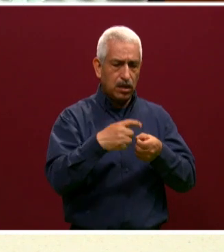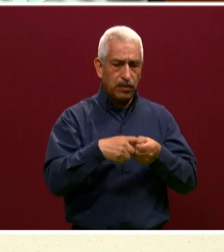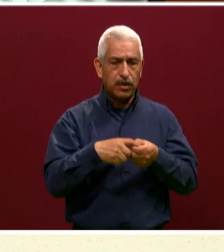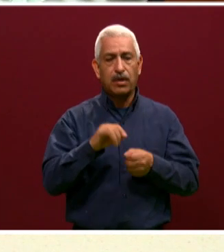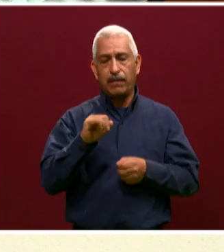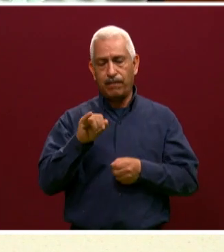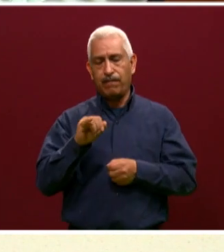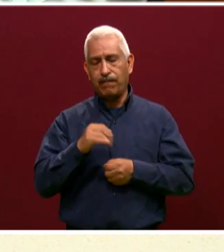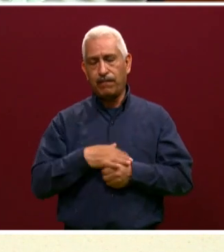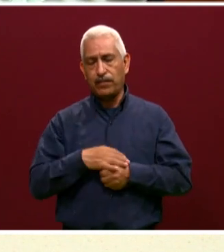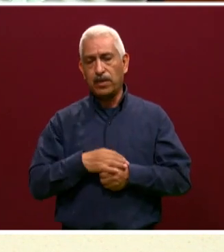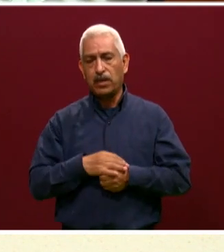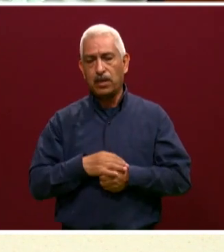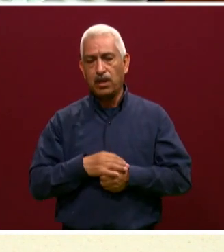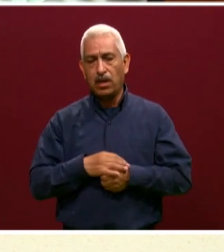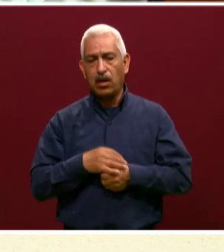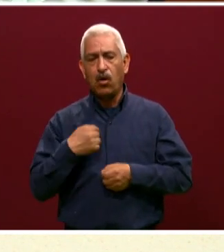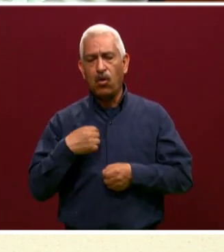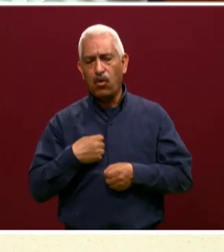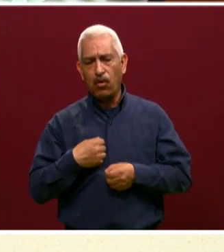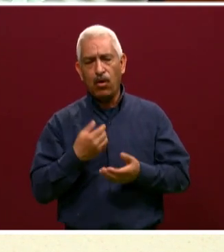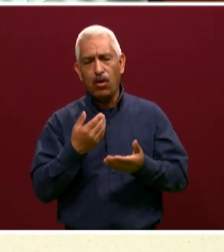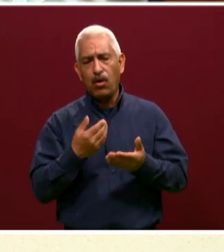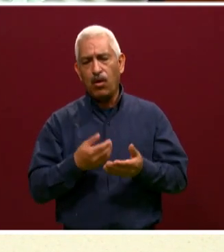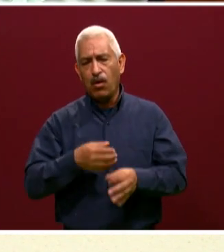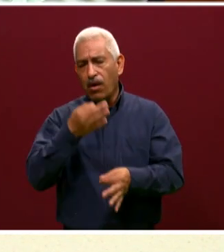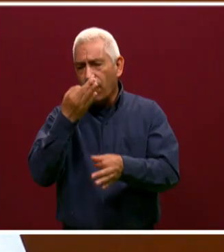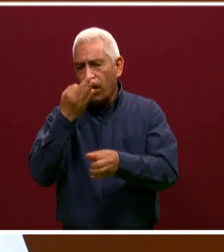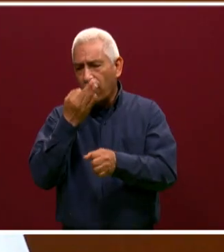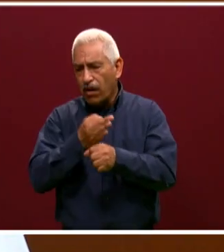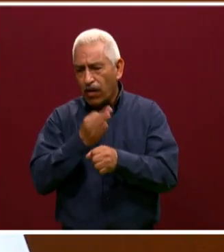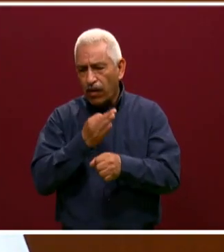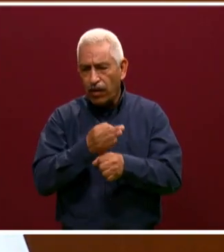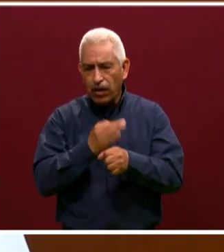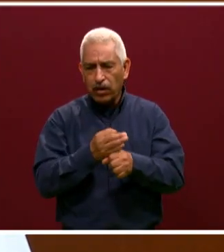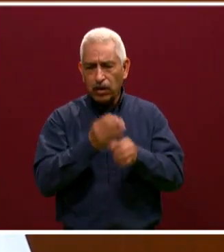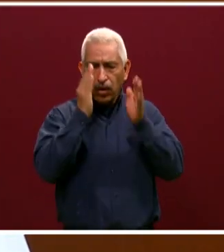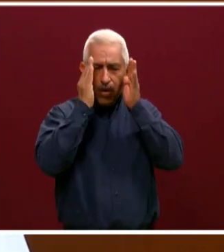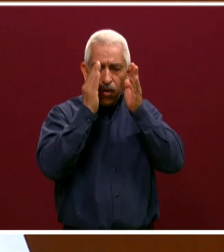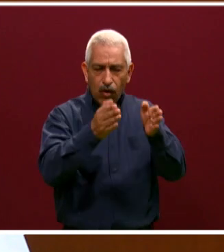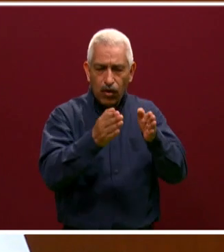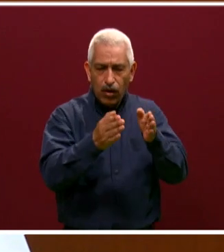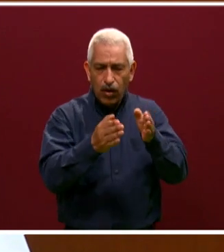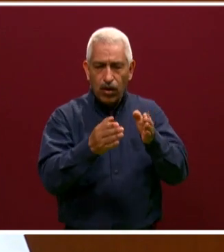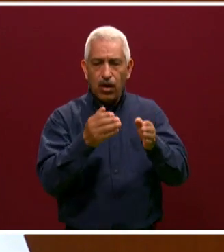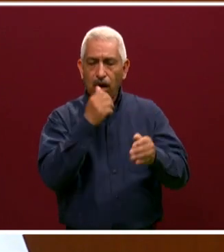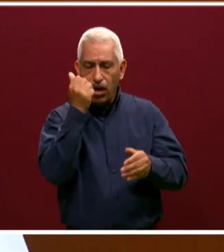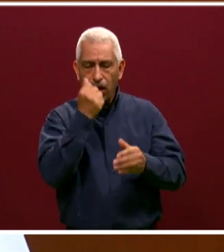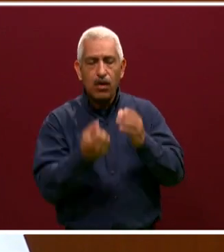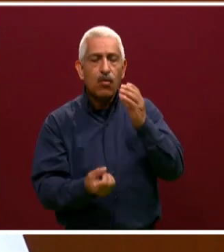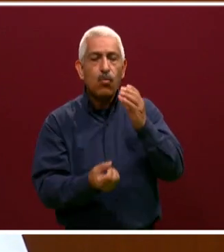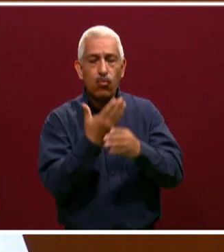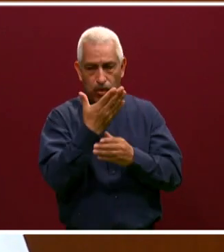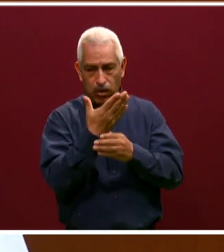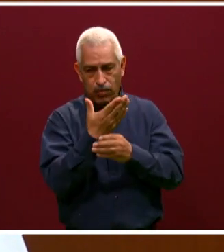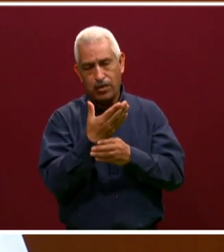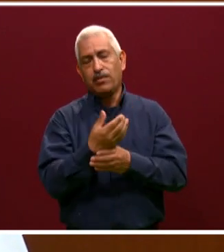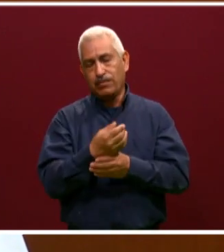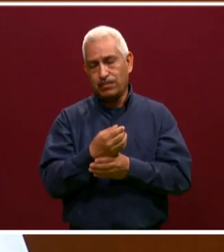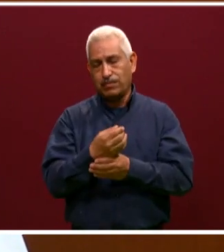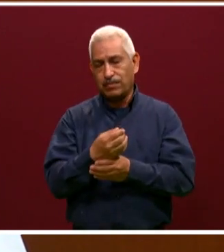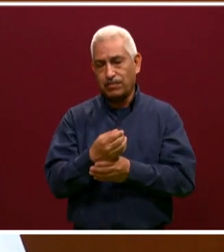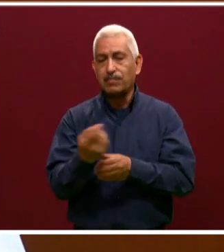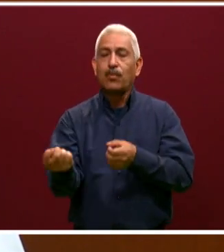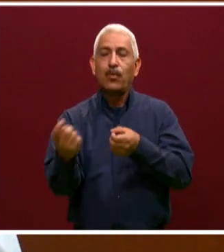enfocados en los de nuevo ingreso. Los chicos de tercero que quieren entrar con nosotros, para ellos va a ser… Tercero secundaria. De tercero de